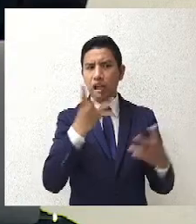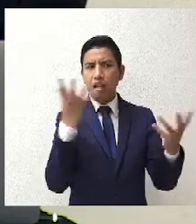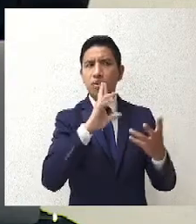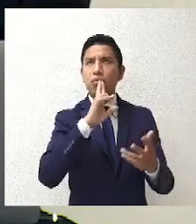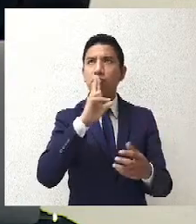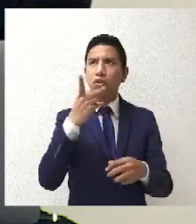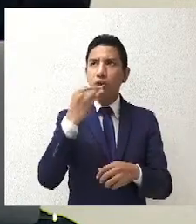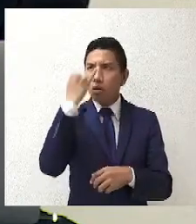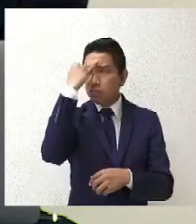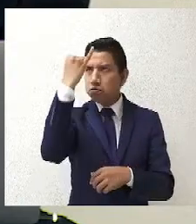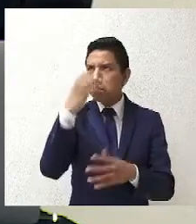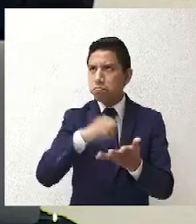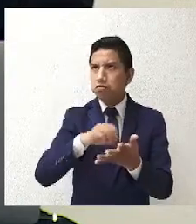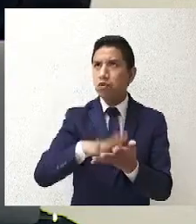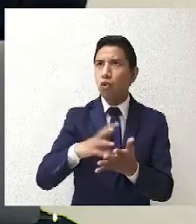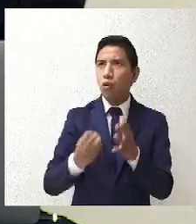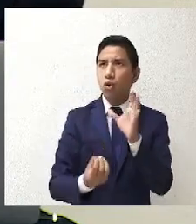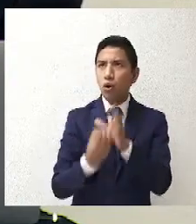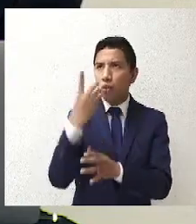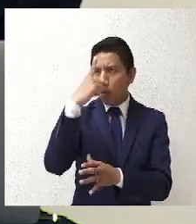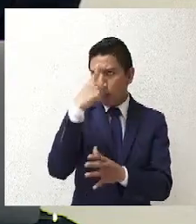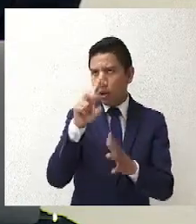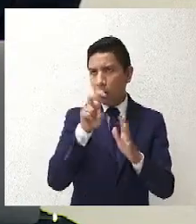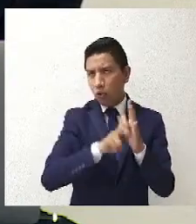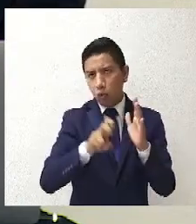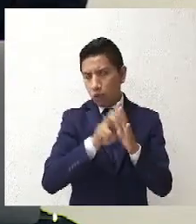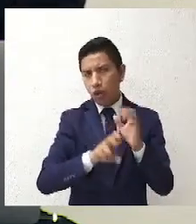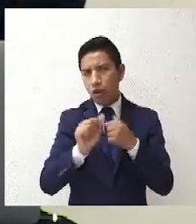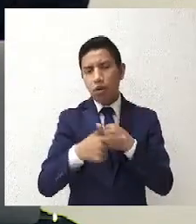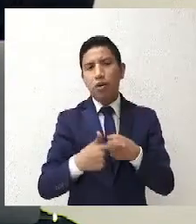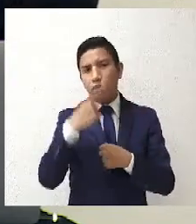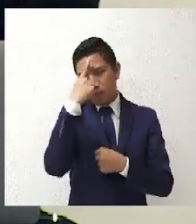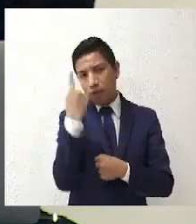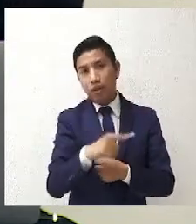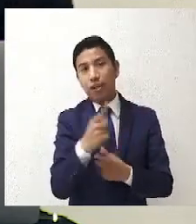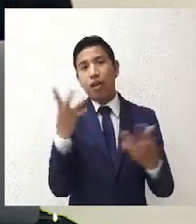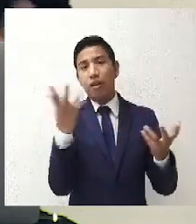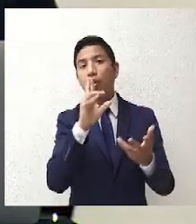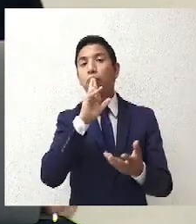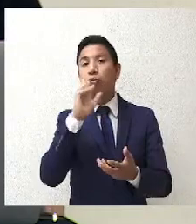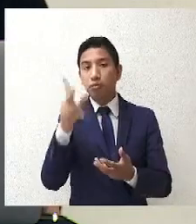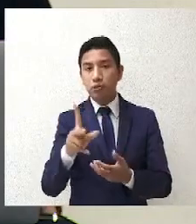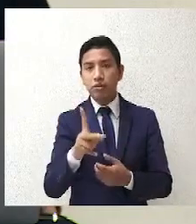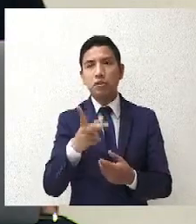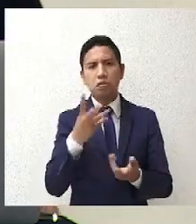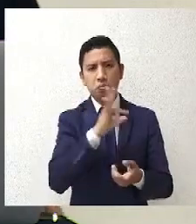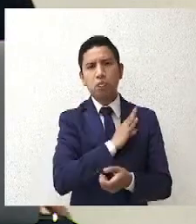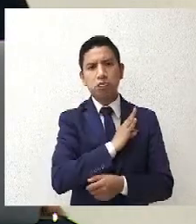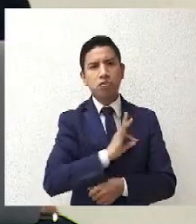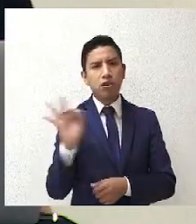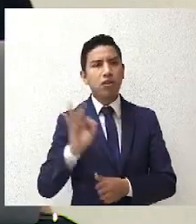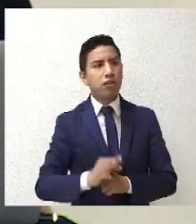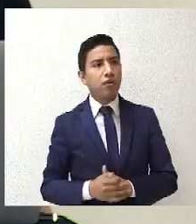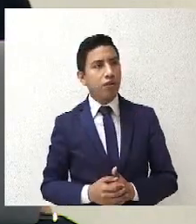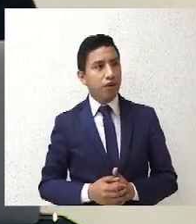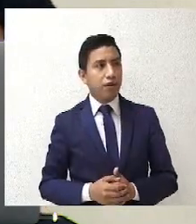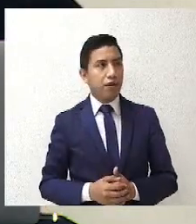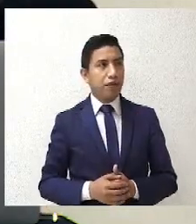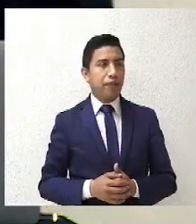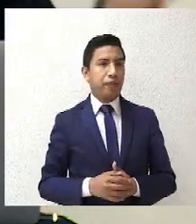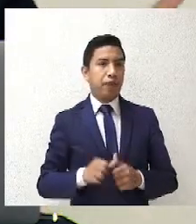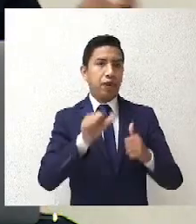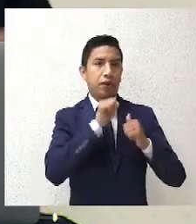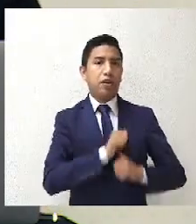manera, siempre y cuando hay un ajuste. Pero evidentemente hoy en día las… sin duda la autoridad administrativa